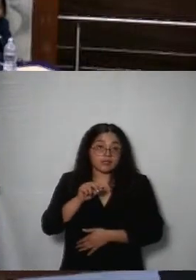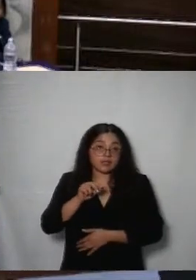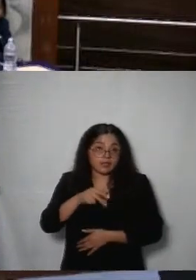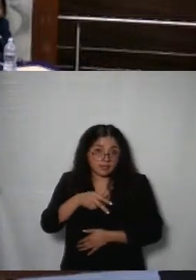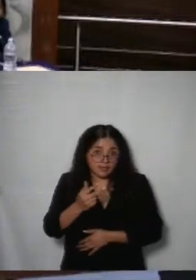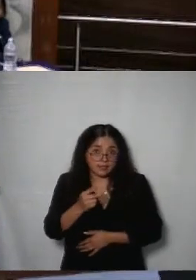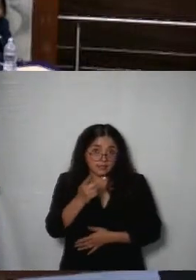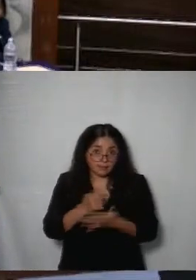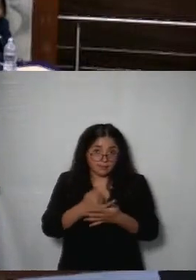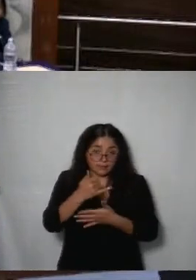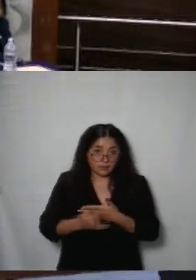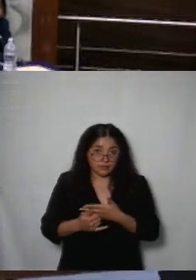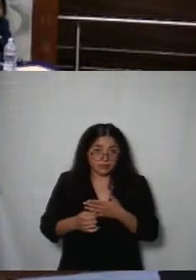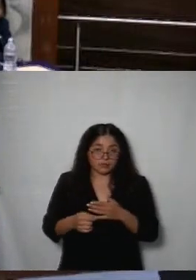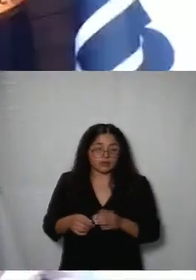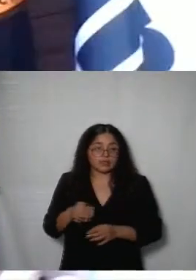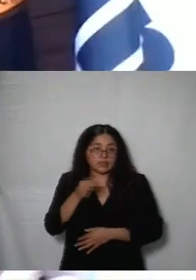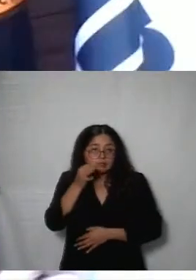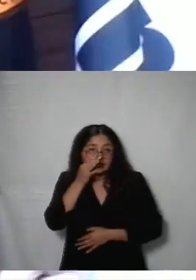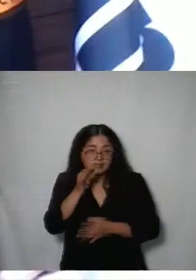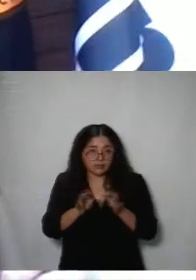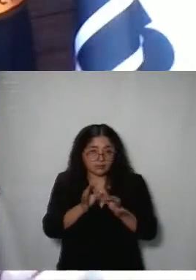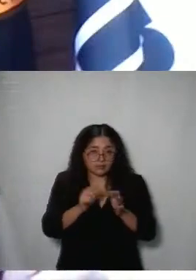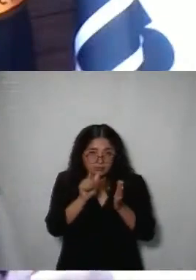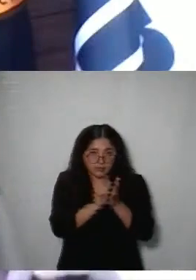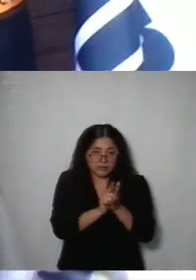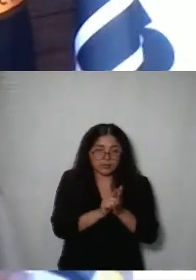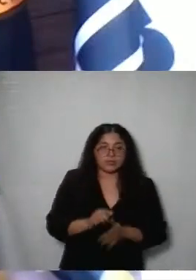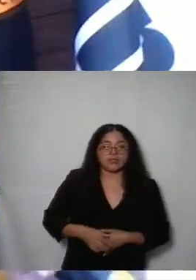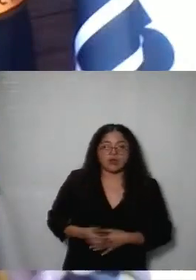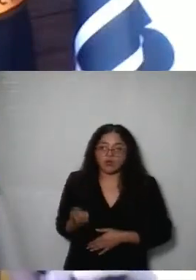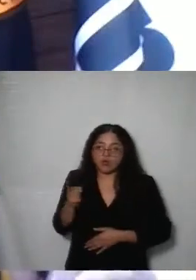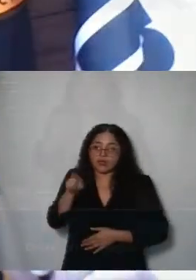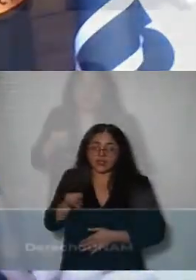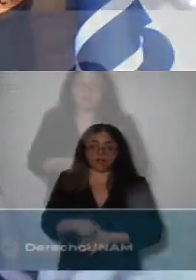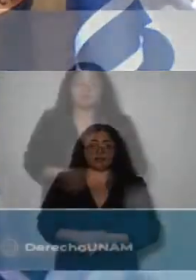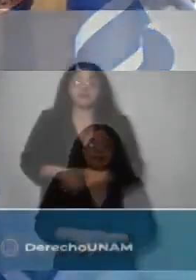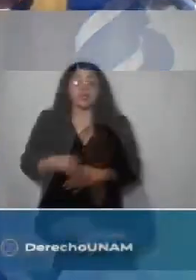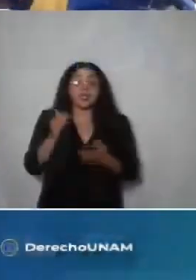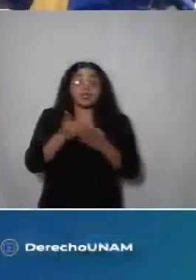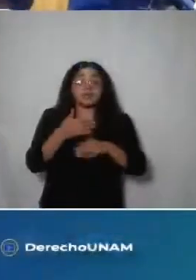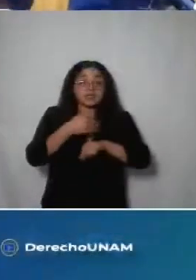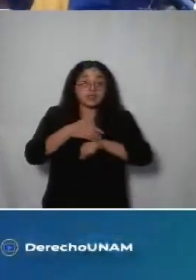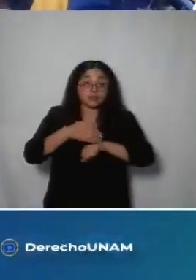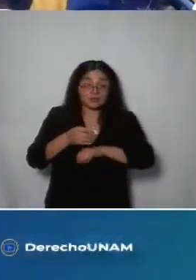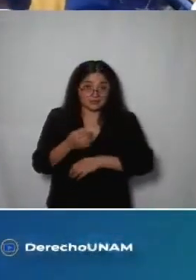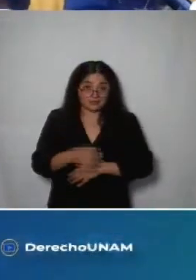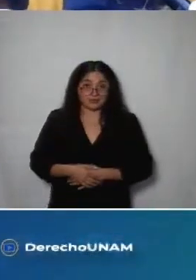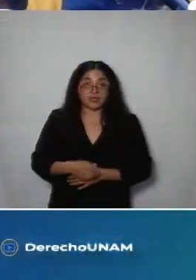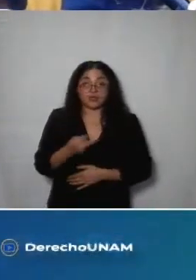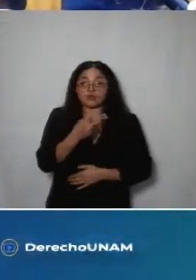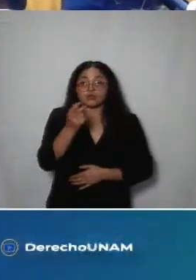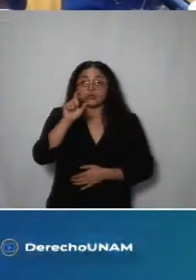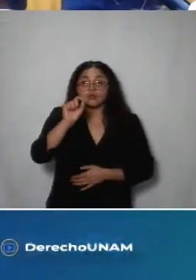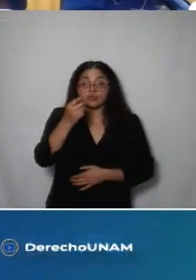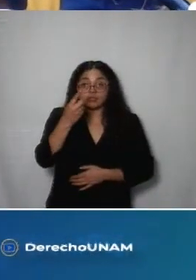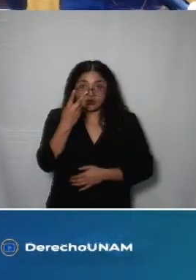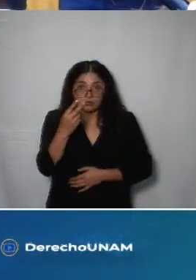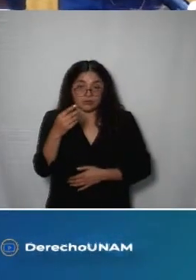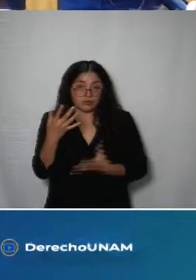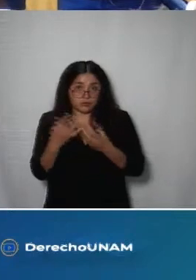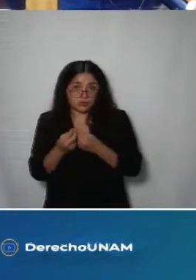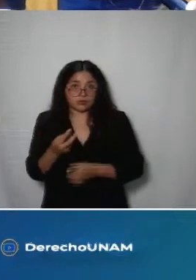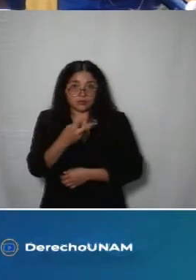13 proyectos de resolución con el sentido de parcialmente fundada y se ordenan Son los expedientes de denuncias 222 y